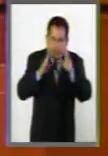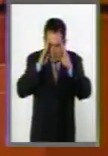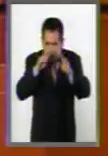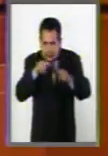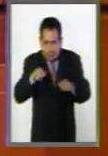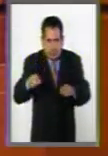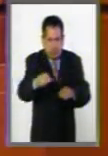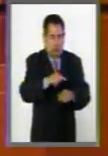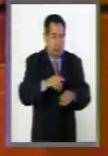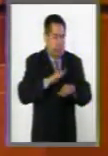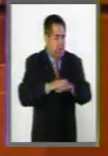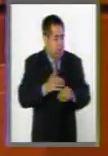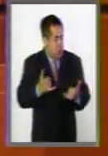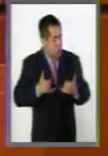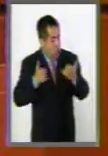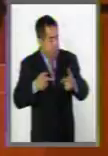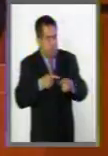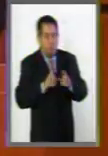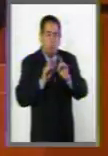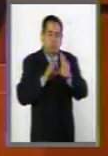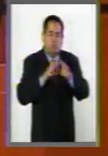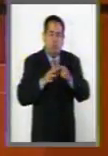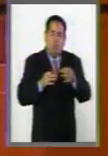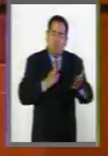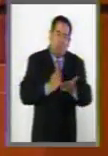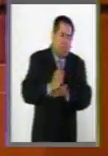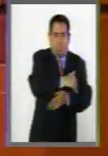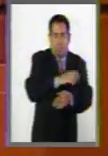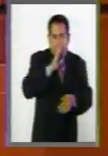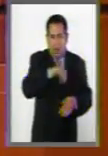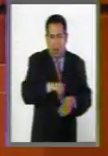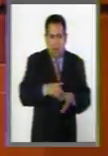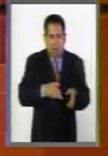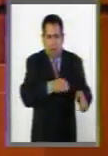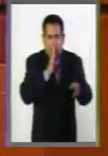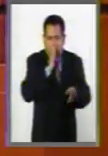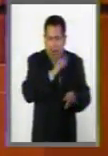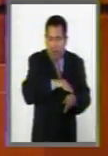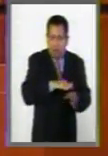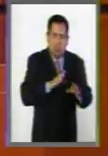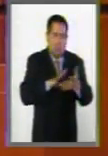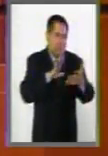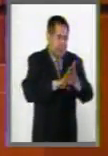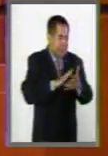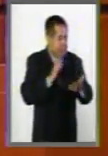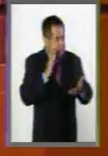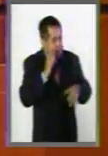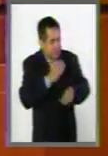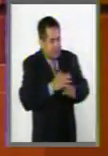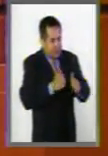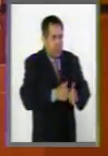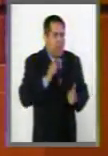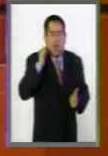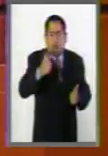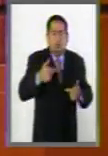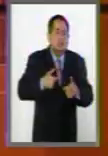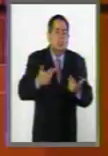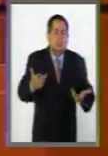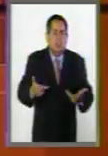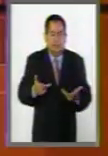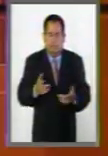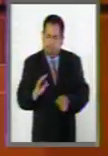Si estos jóvenes cayeron ya en desgracia de estar ahí en prisión sentenciados, etc., pues tenemos que